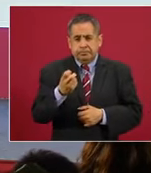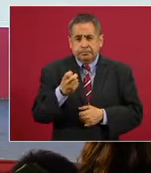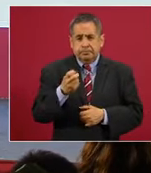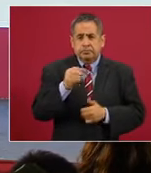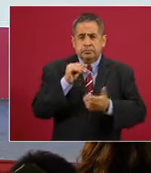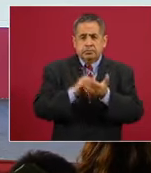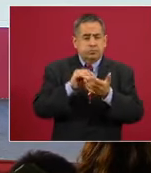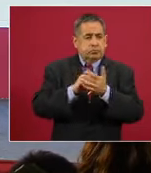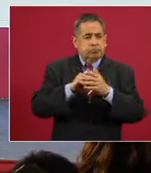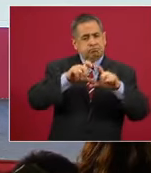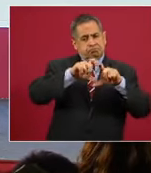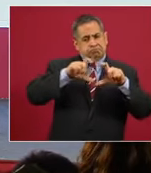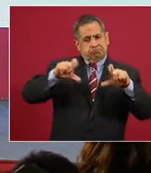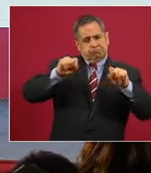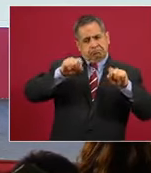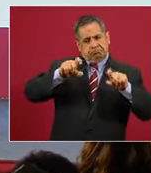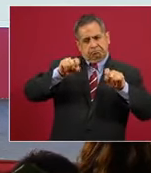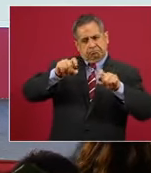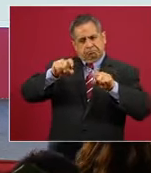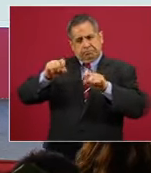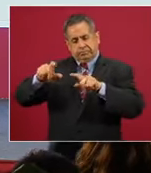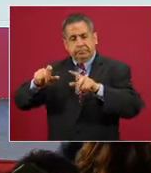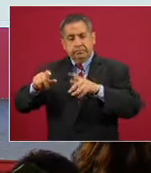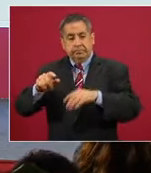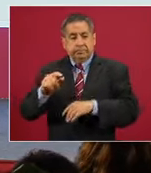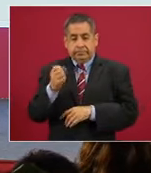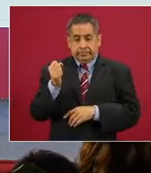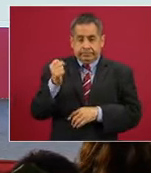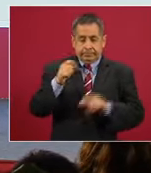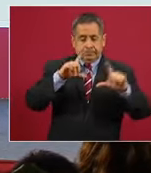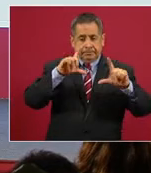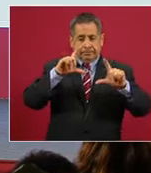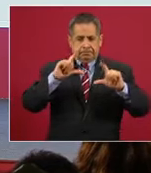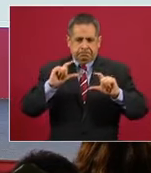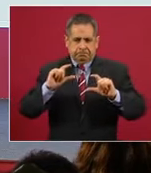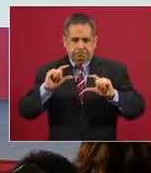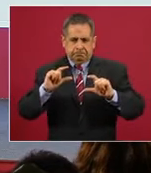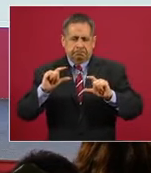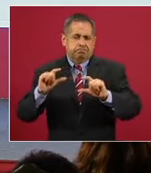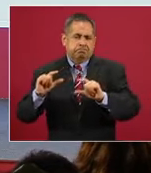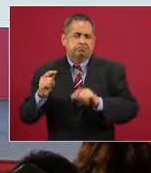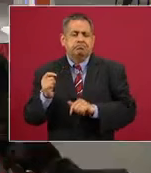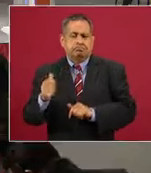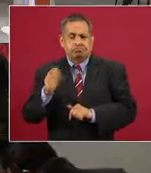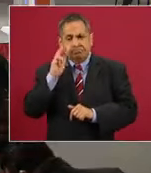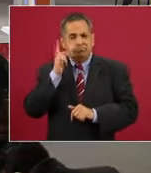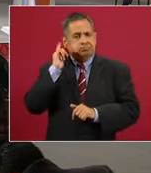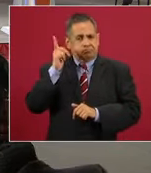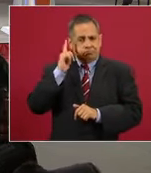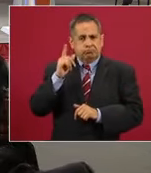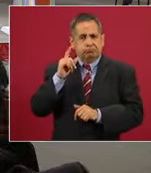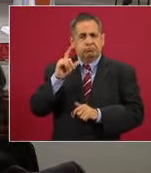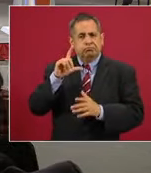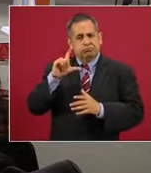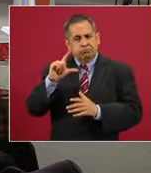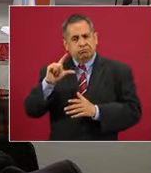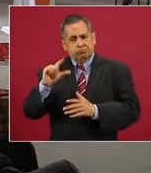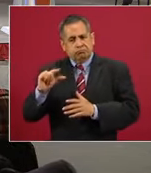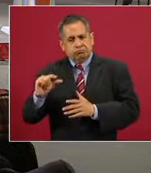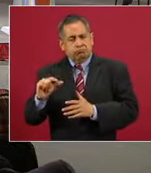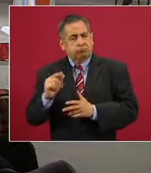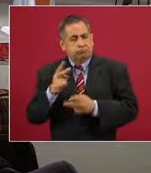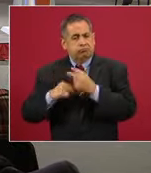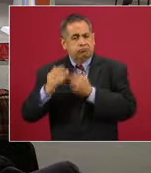mantenido en una meseta. En septiembre ya muestra un descenso, esperemos que se mantenga en la medida en que se